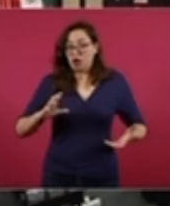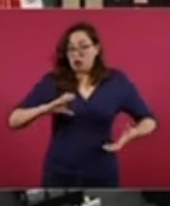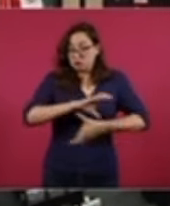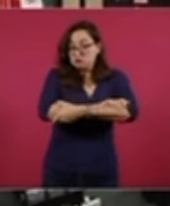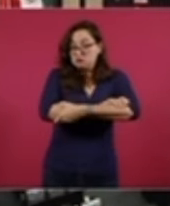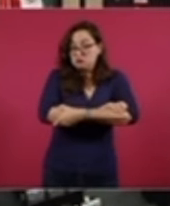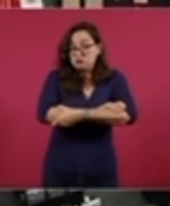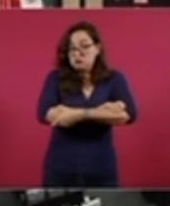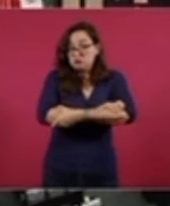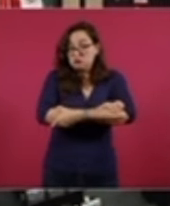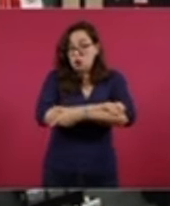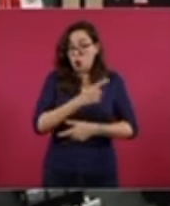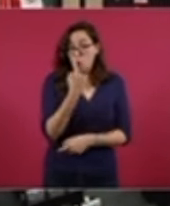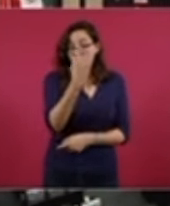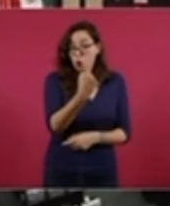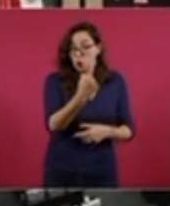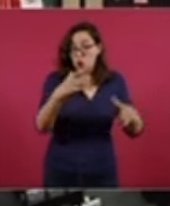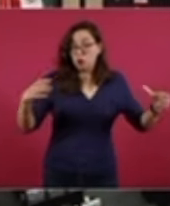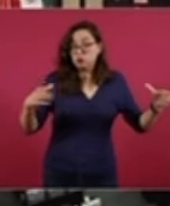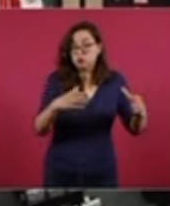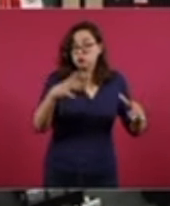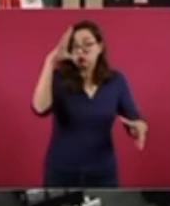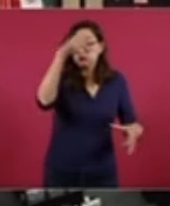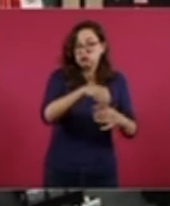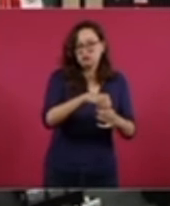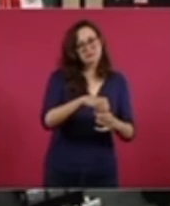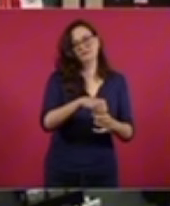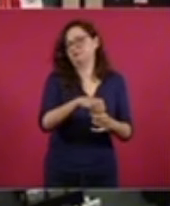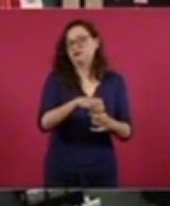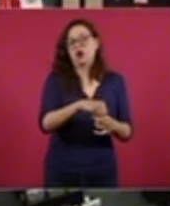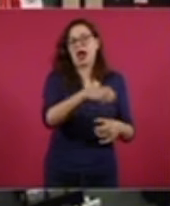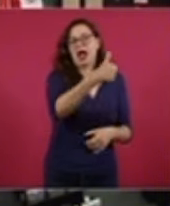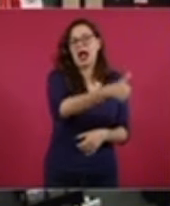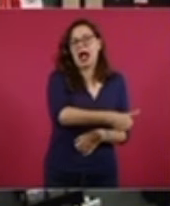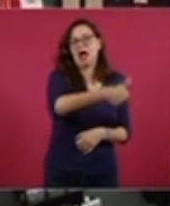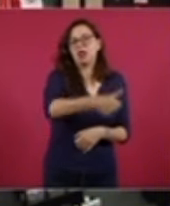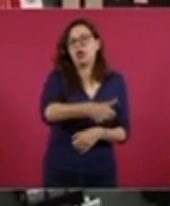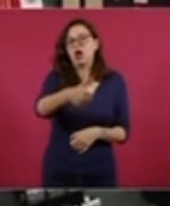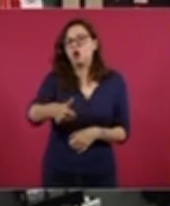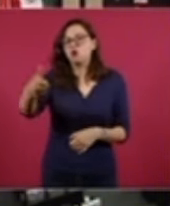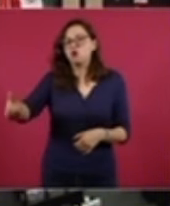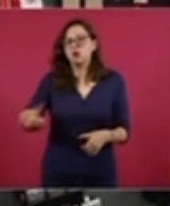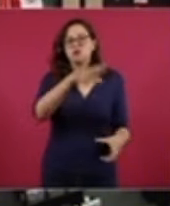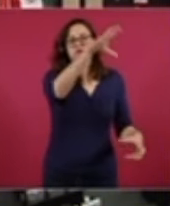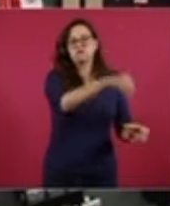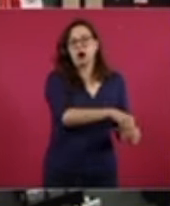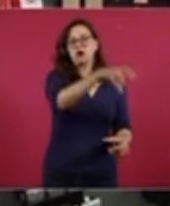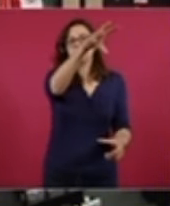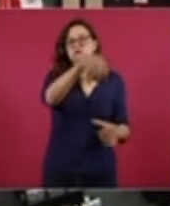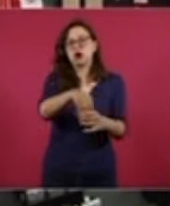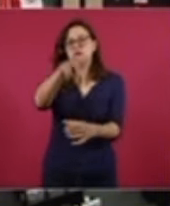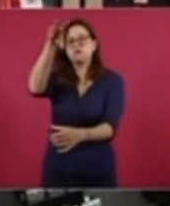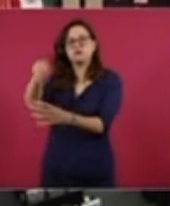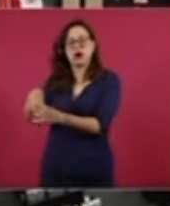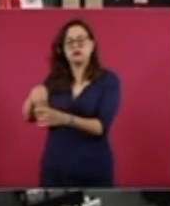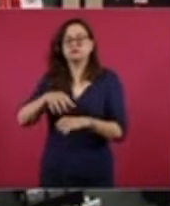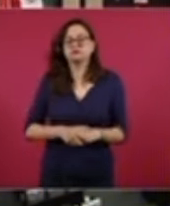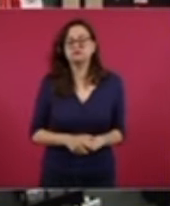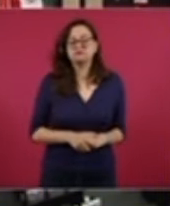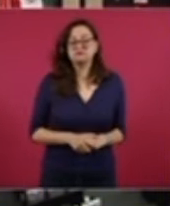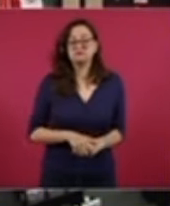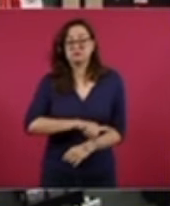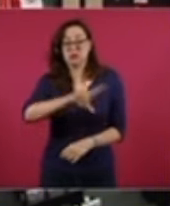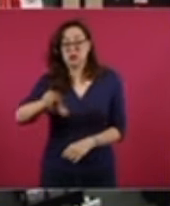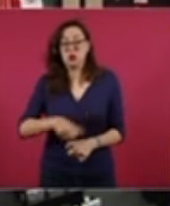plurinominales? Por partido, no por coalición, por partido, como dice la Constitución. En la